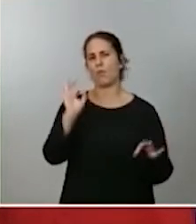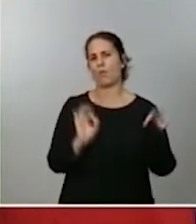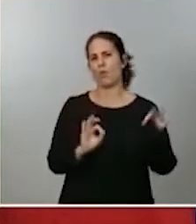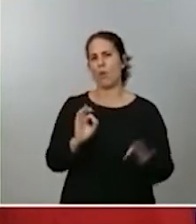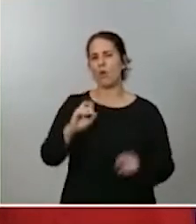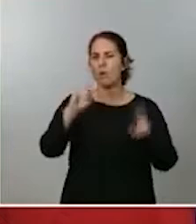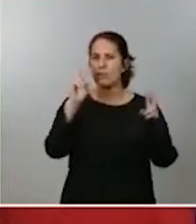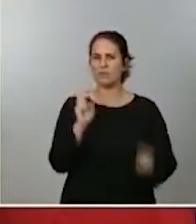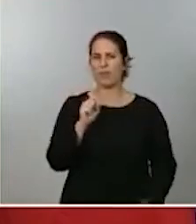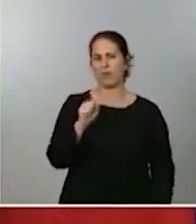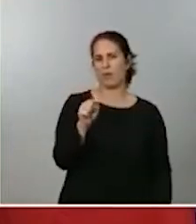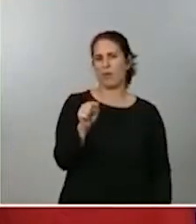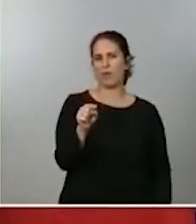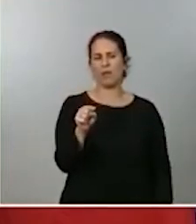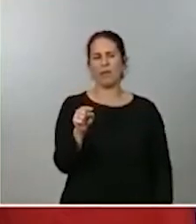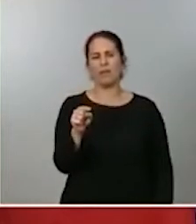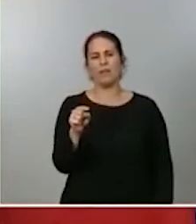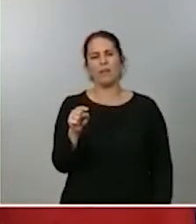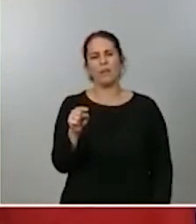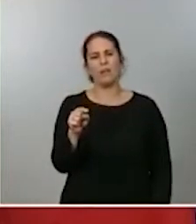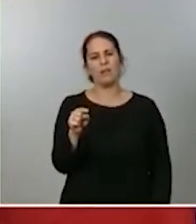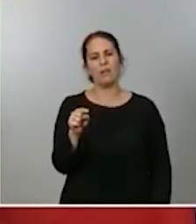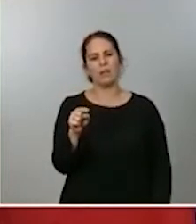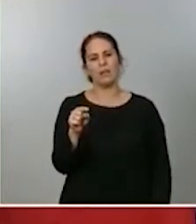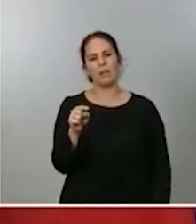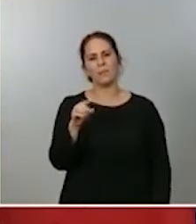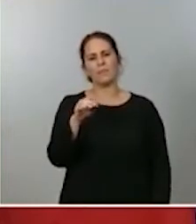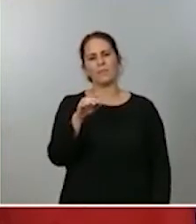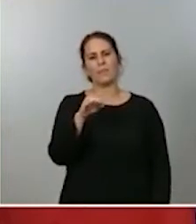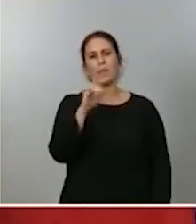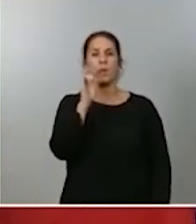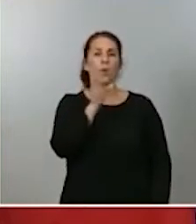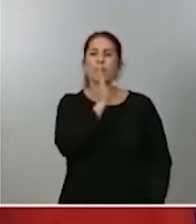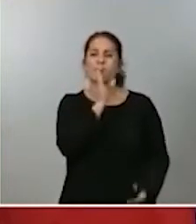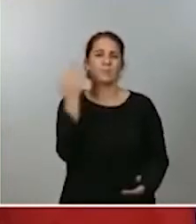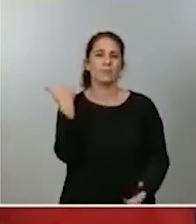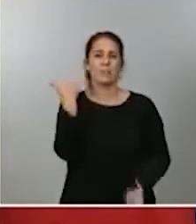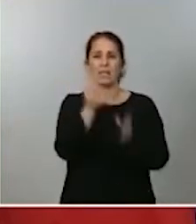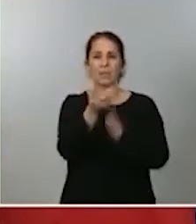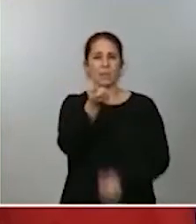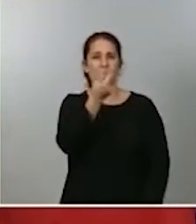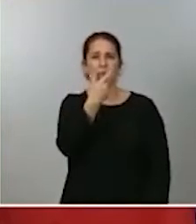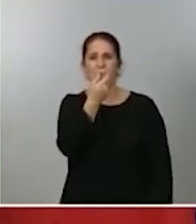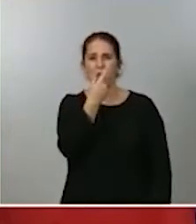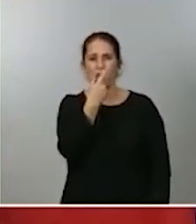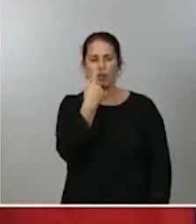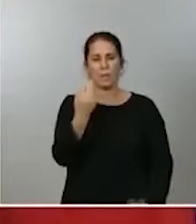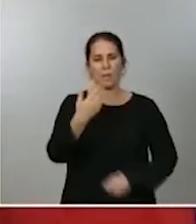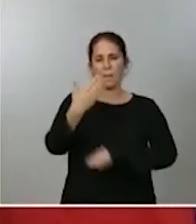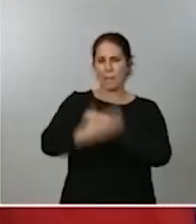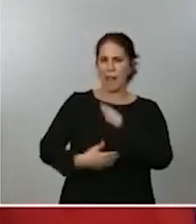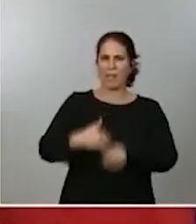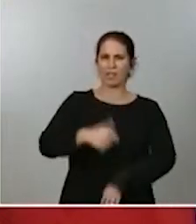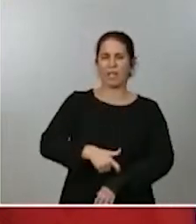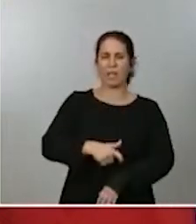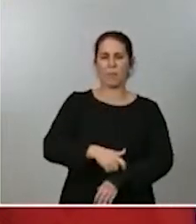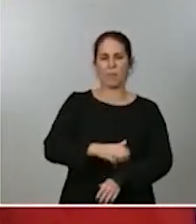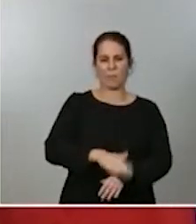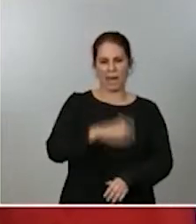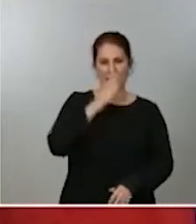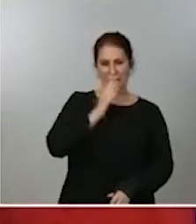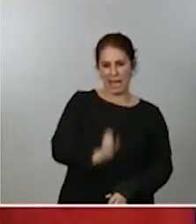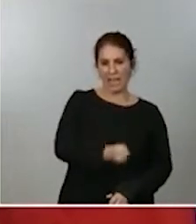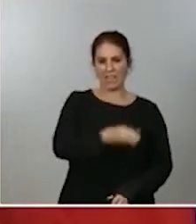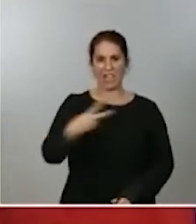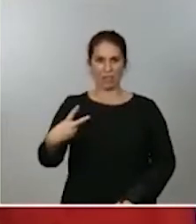y por tanto como ocurre con los tratamientos médicos tiene que haber un plazo de tiempo en donde los efectos de esa medicación